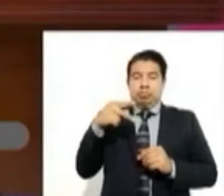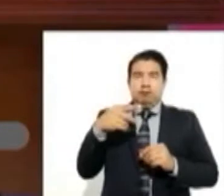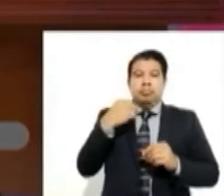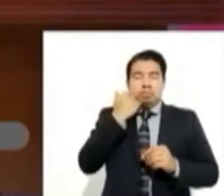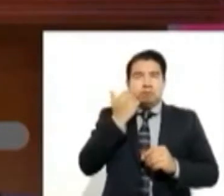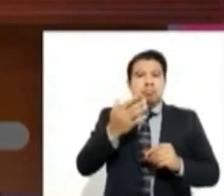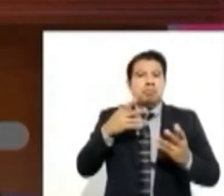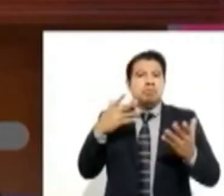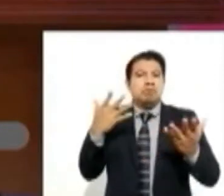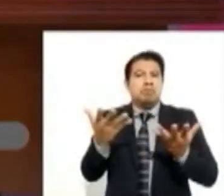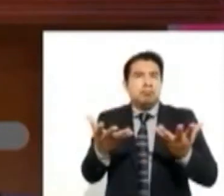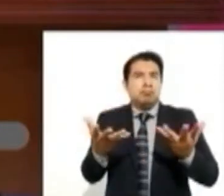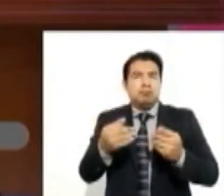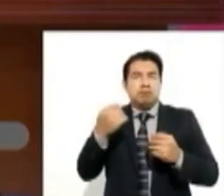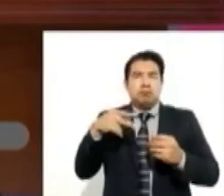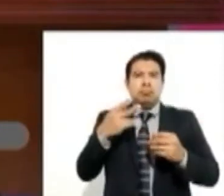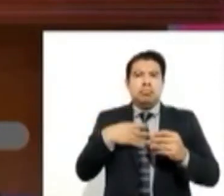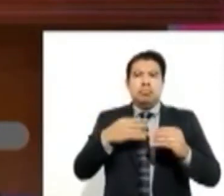un debate.